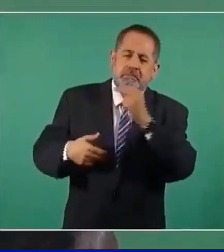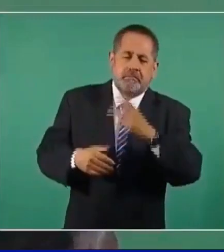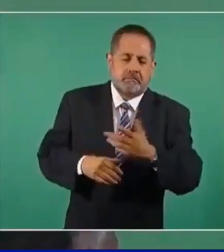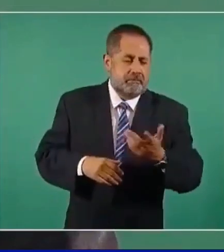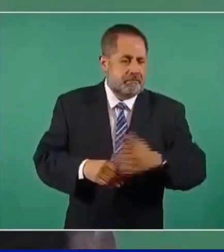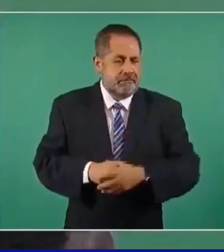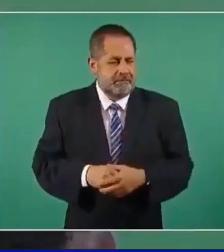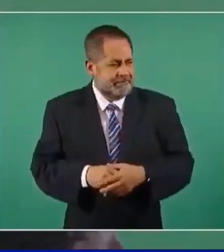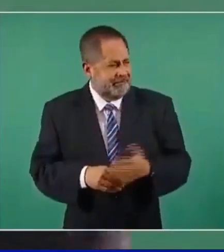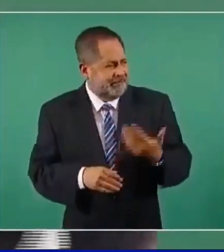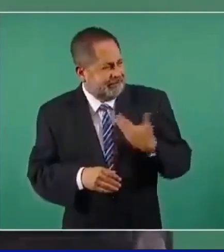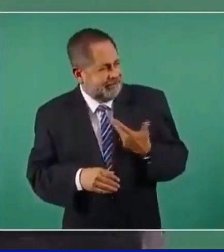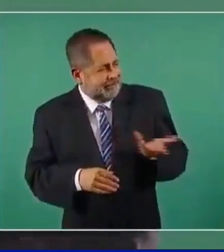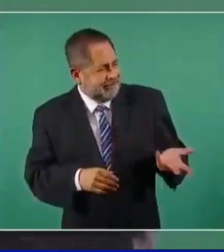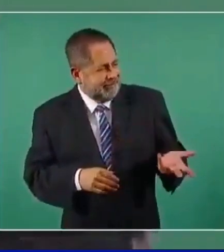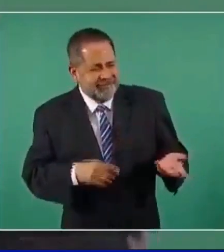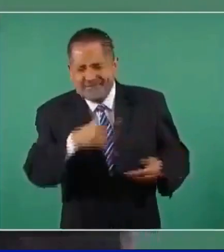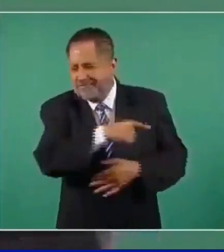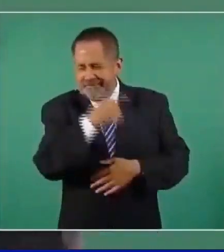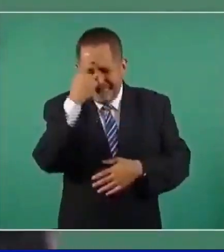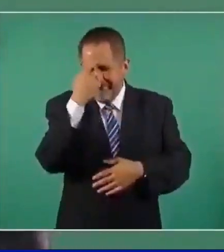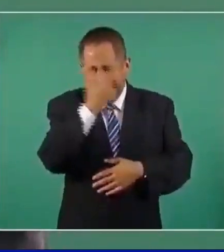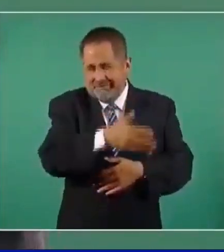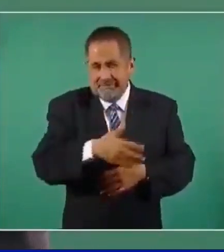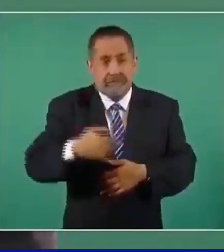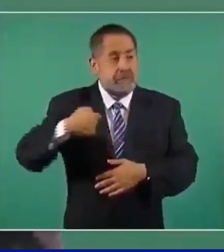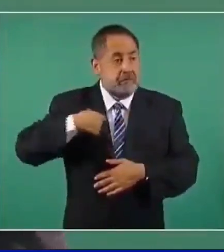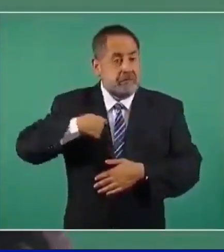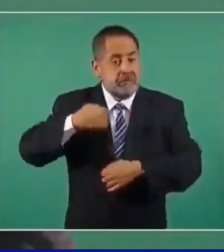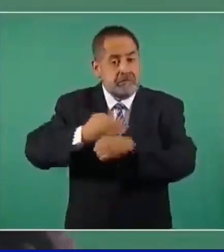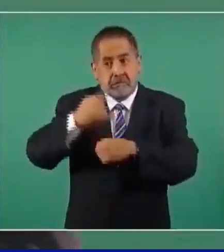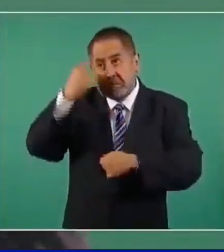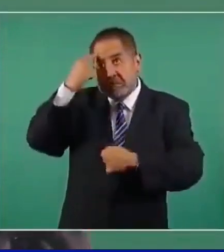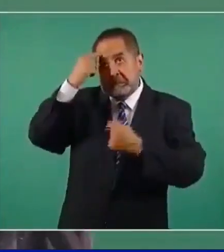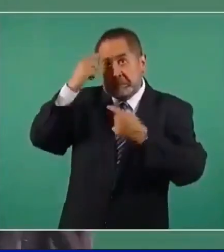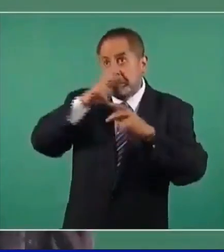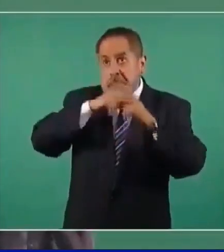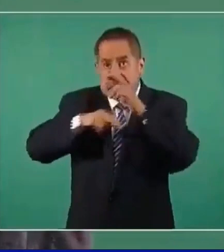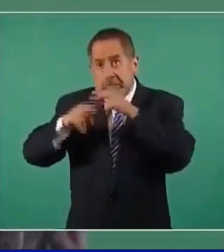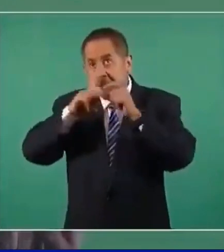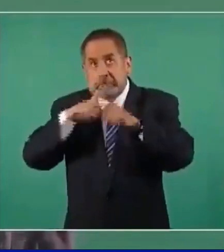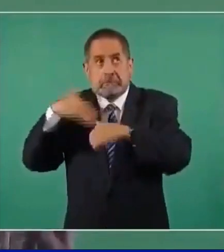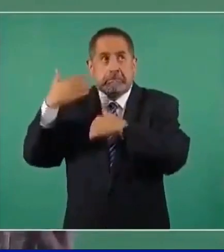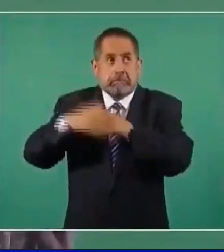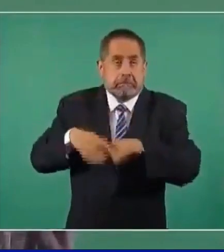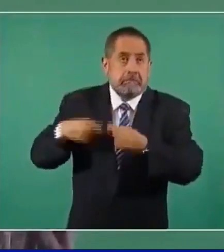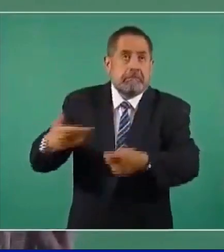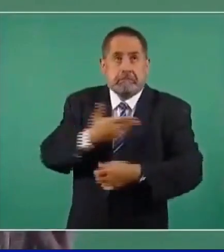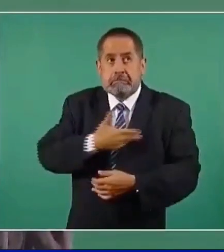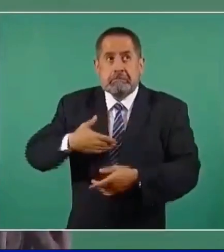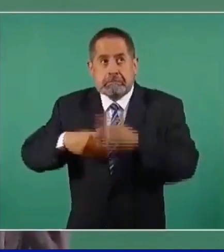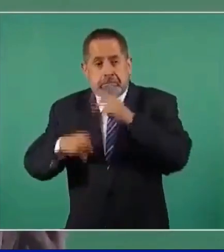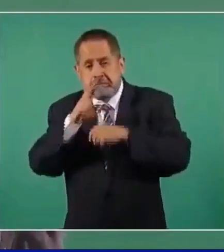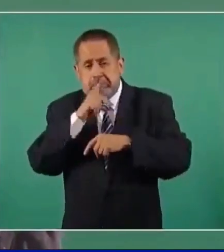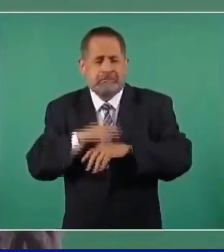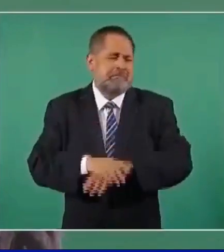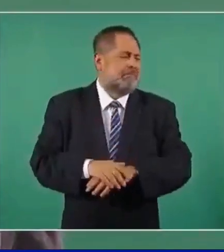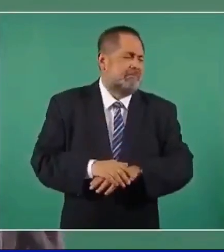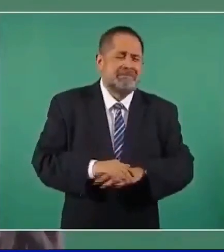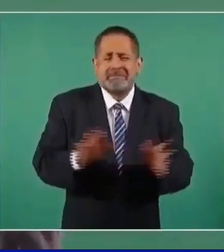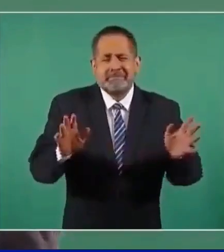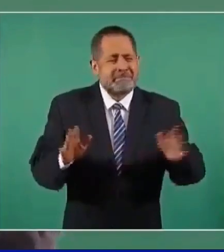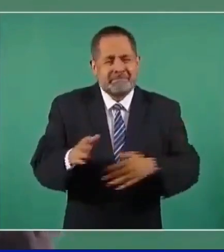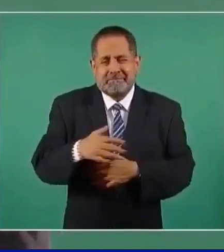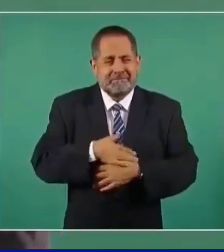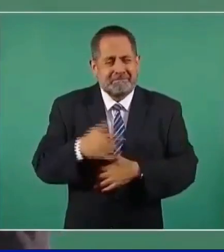Como si yo estuviese preocupado desde ahora por quién va a ser el próximo